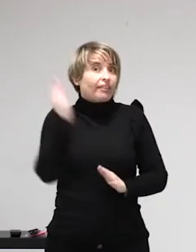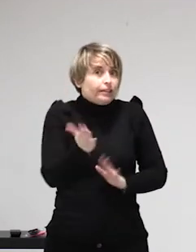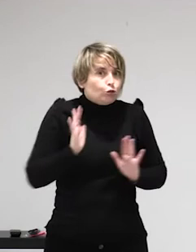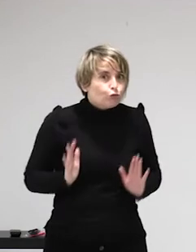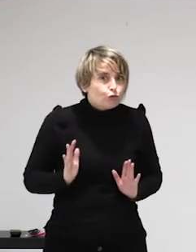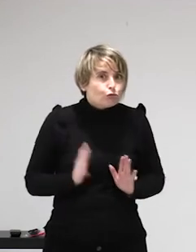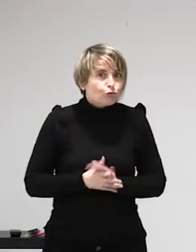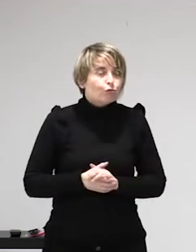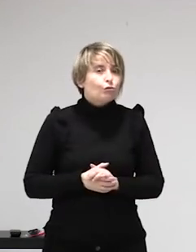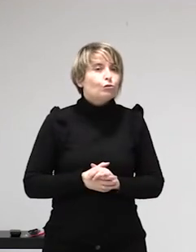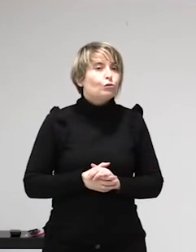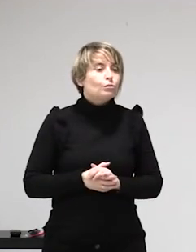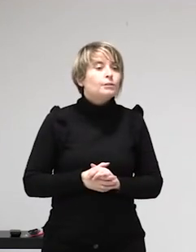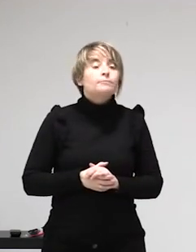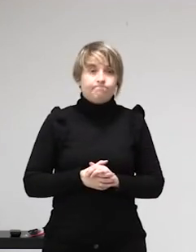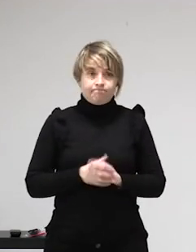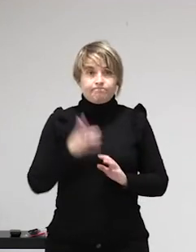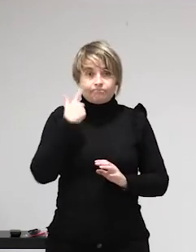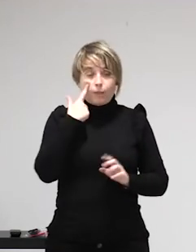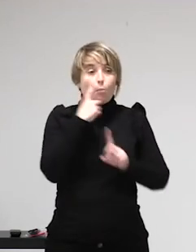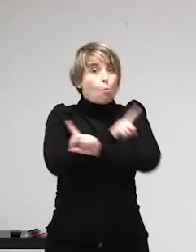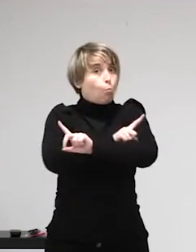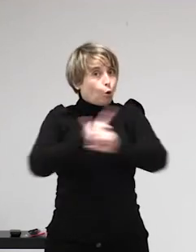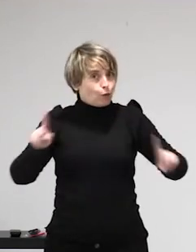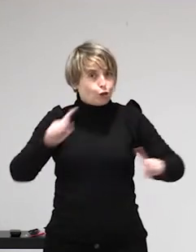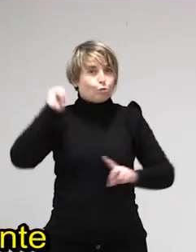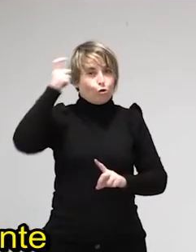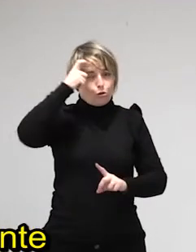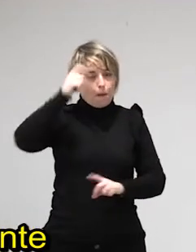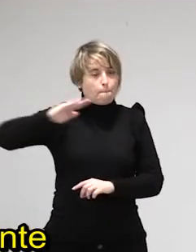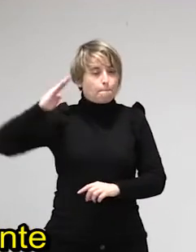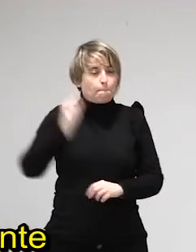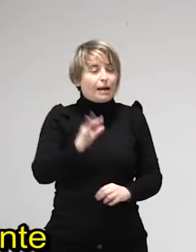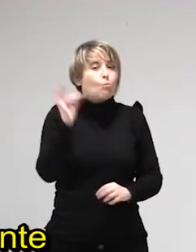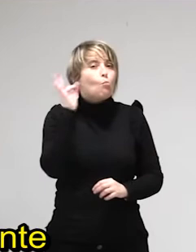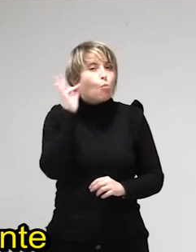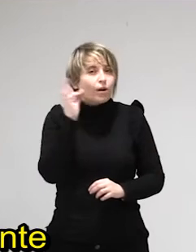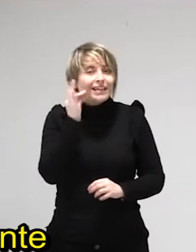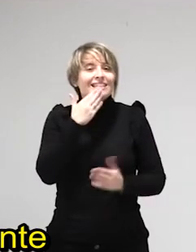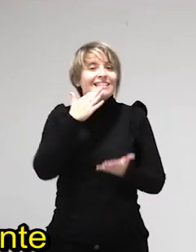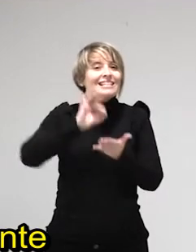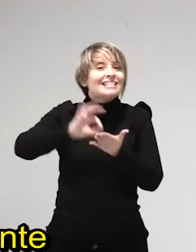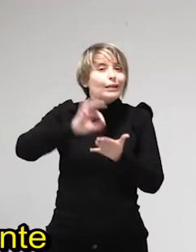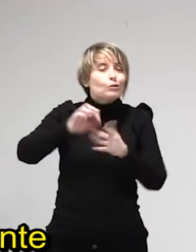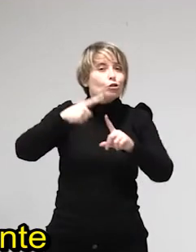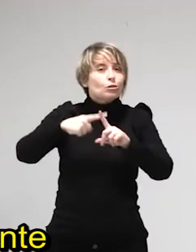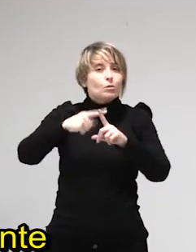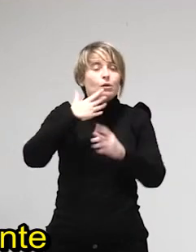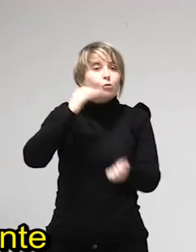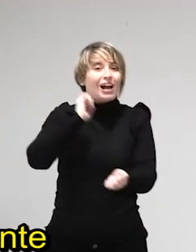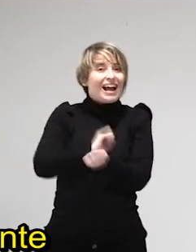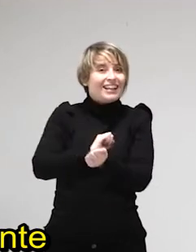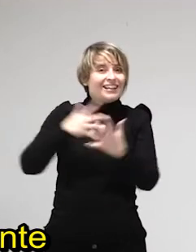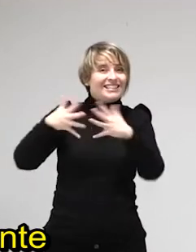en el debate, sí me gustaría que aclaráramos o que nos aclararas algunos términos, modelos para que podamos